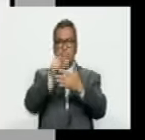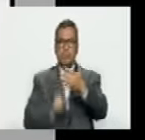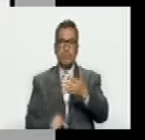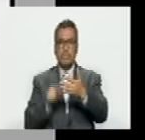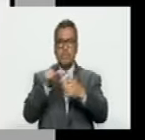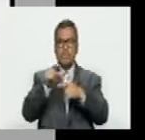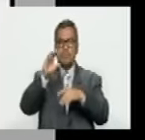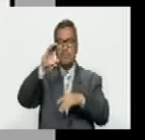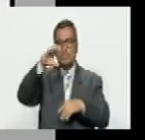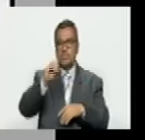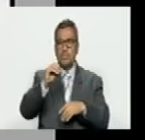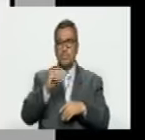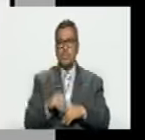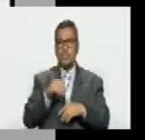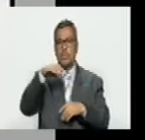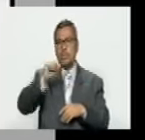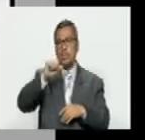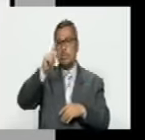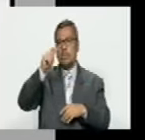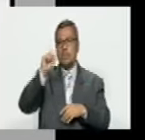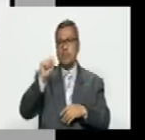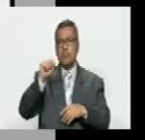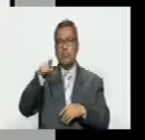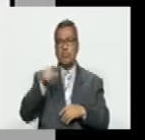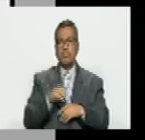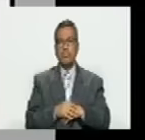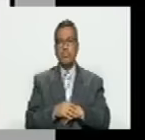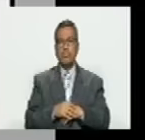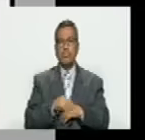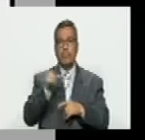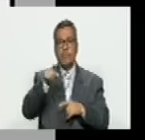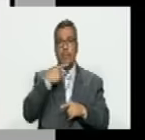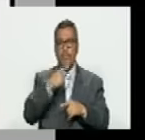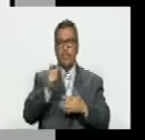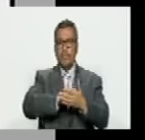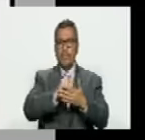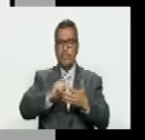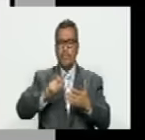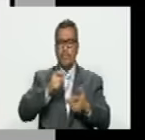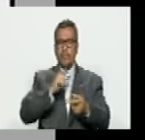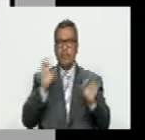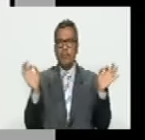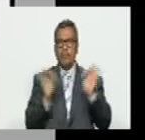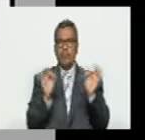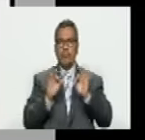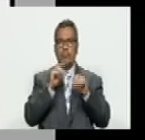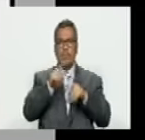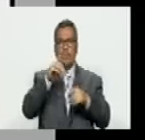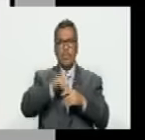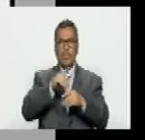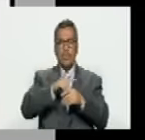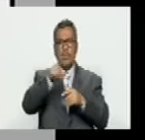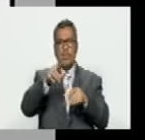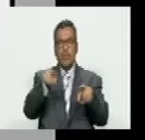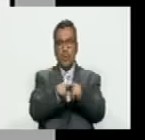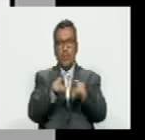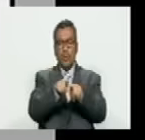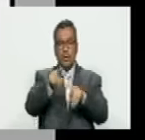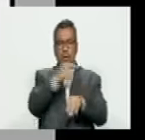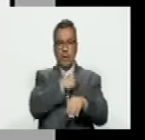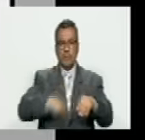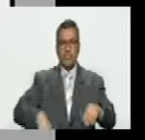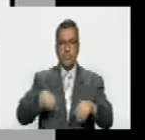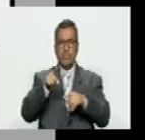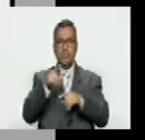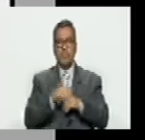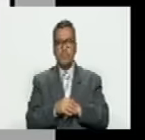actas cero actas donde incluso nadie firma a veces es decir este es caso donde la firma es exactamente igual entre el presidente y